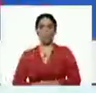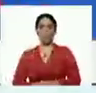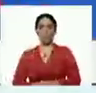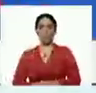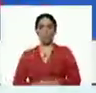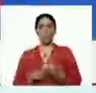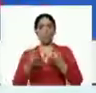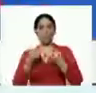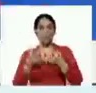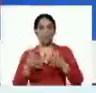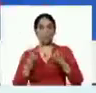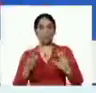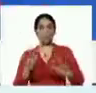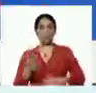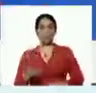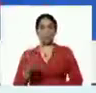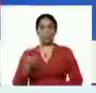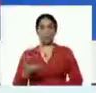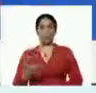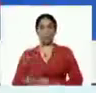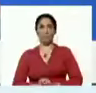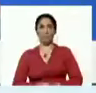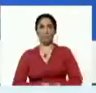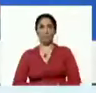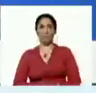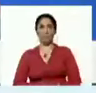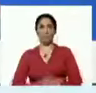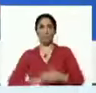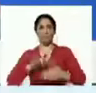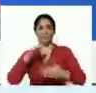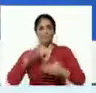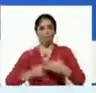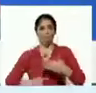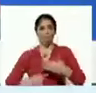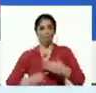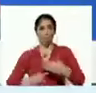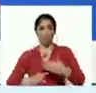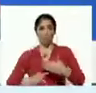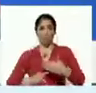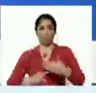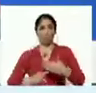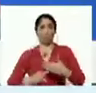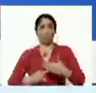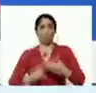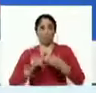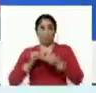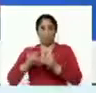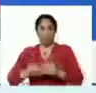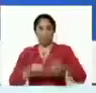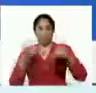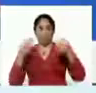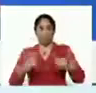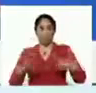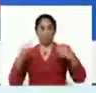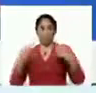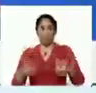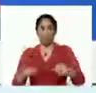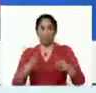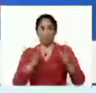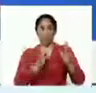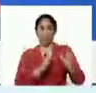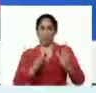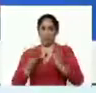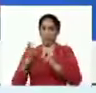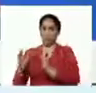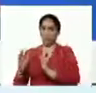bien, pero bien importante, del plan de regularización, normalización